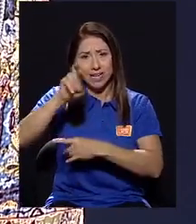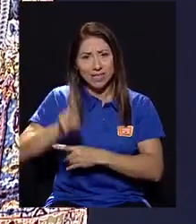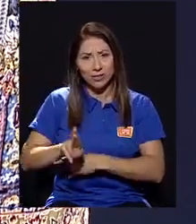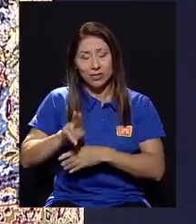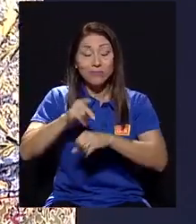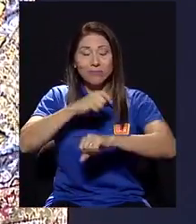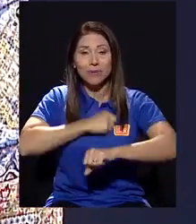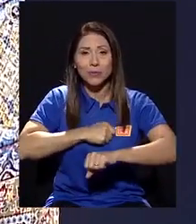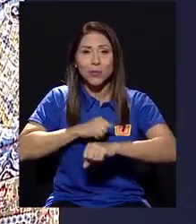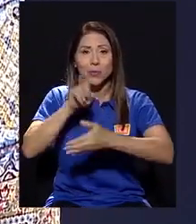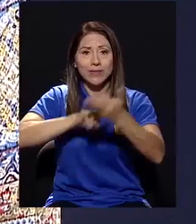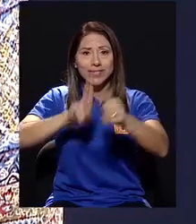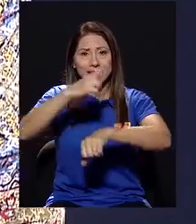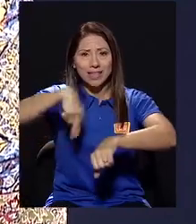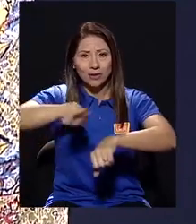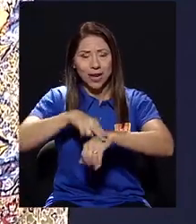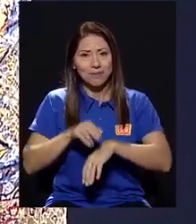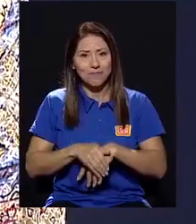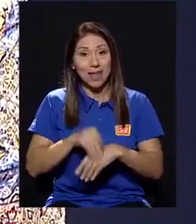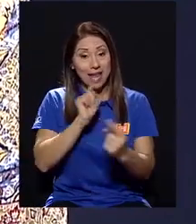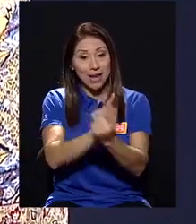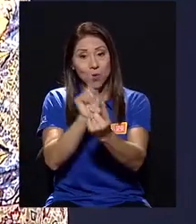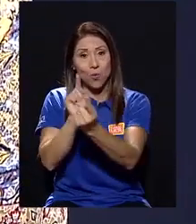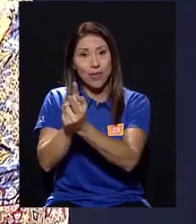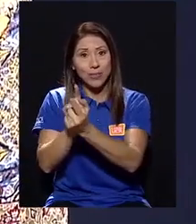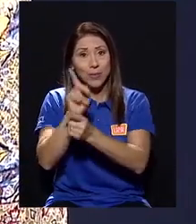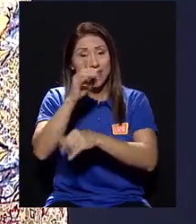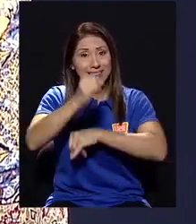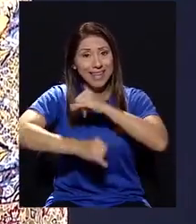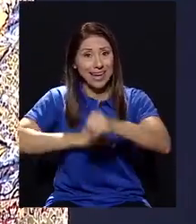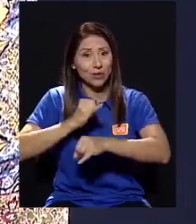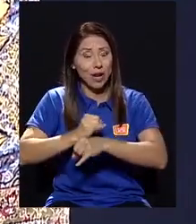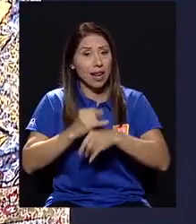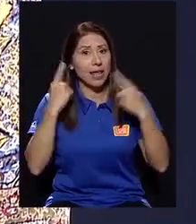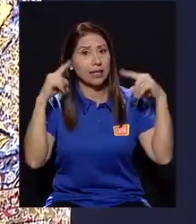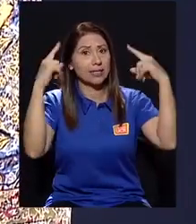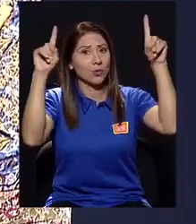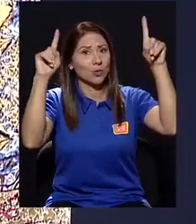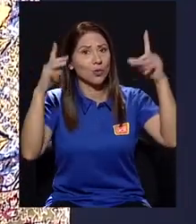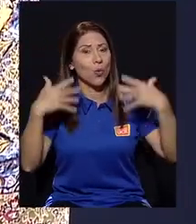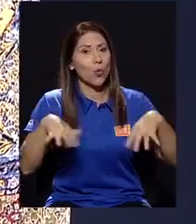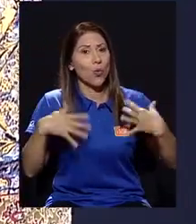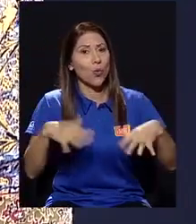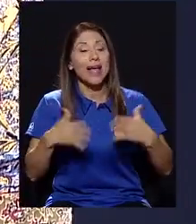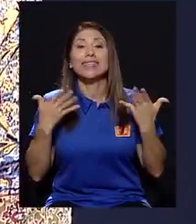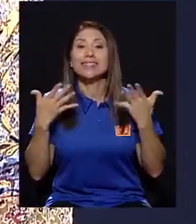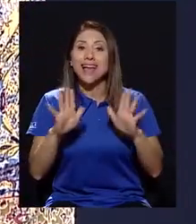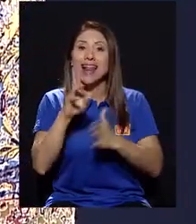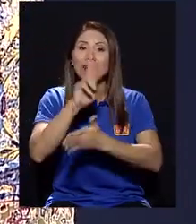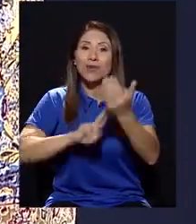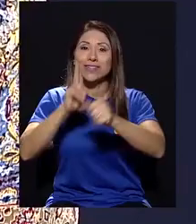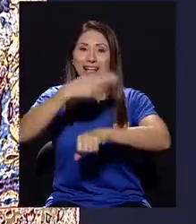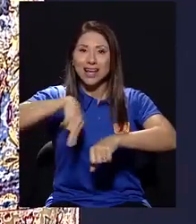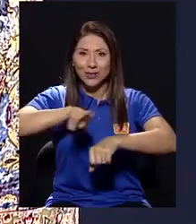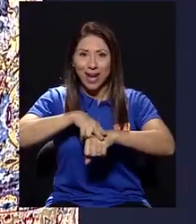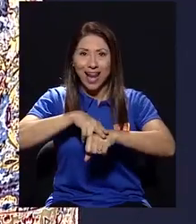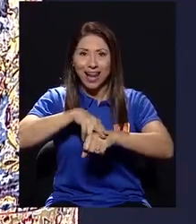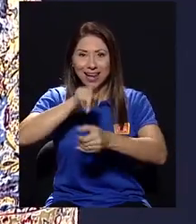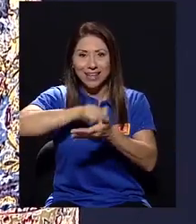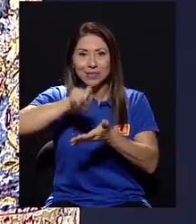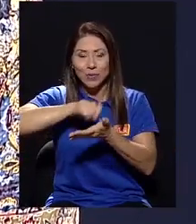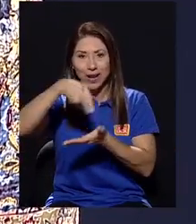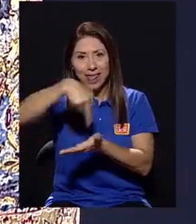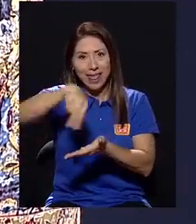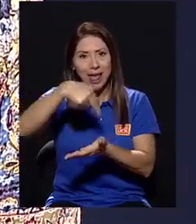Al ser el el encuentro internacional tan exitoso, ya la Universidad Nacional, la Escuela de Danza, está viendo